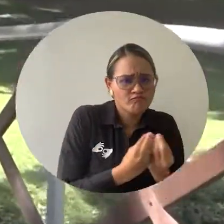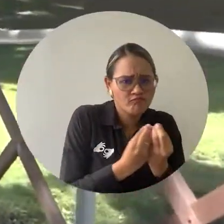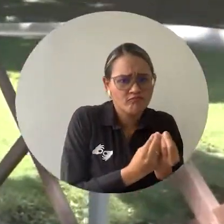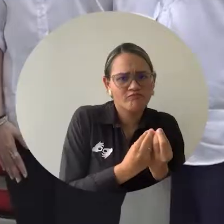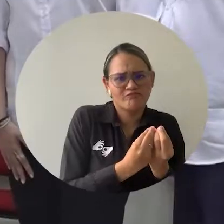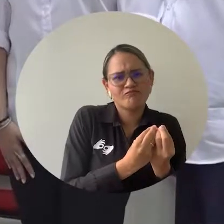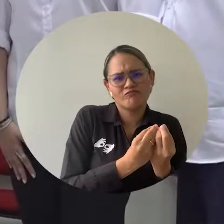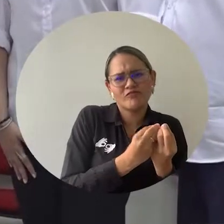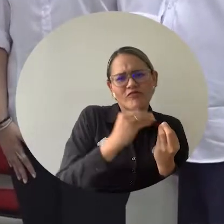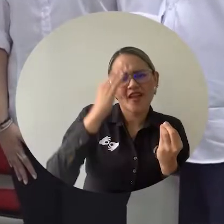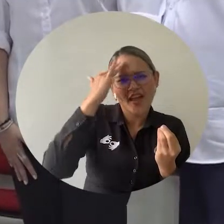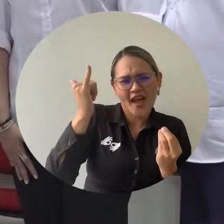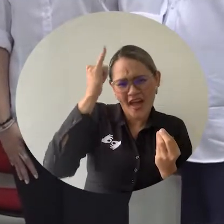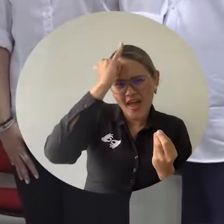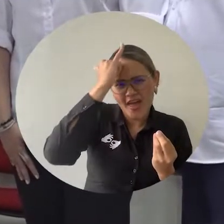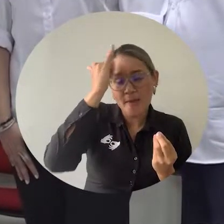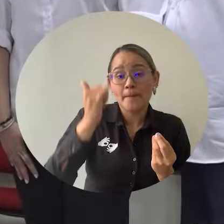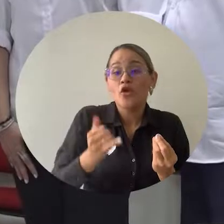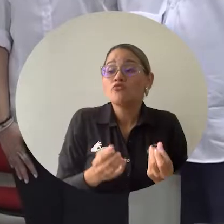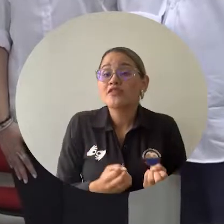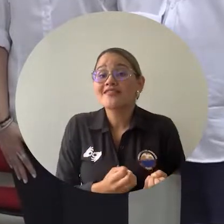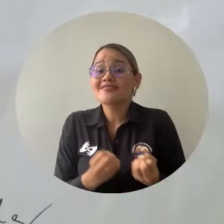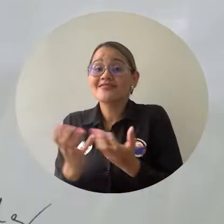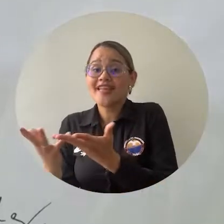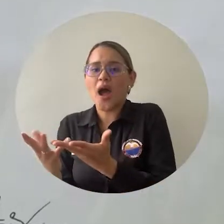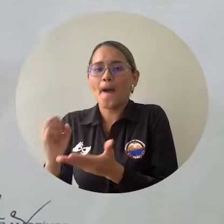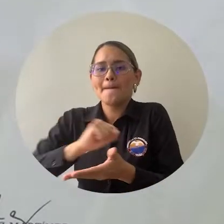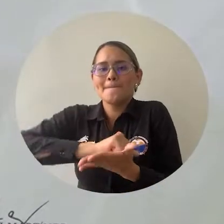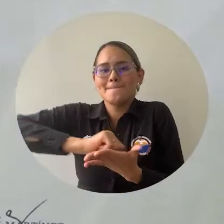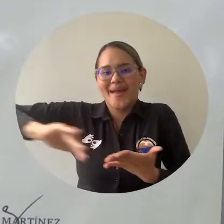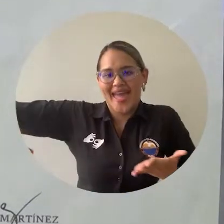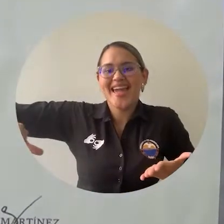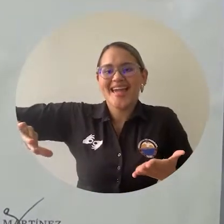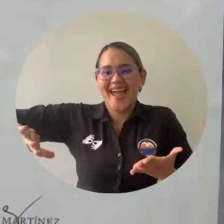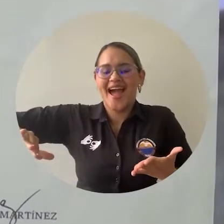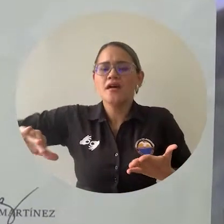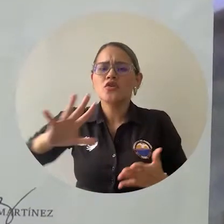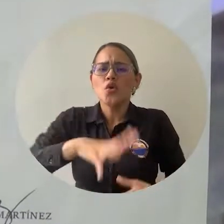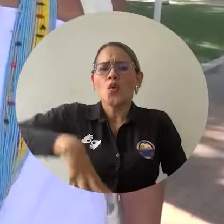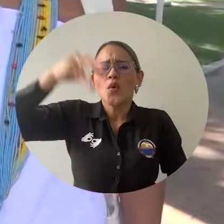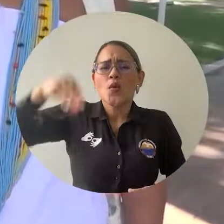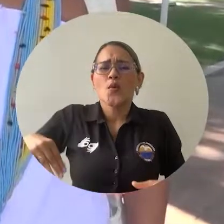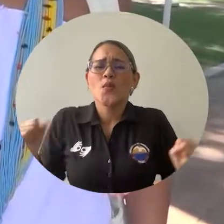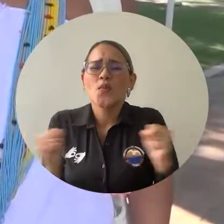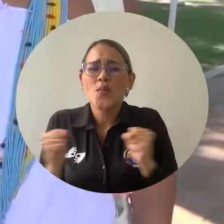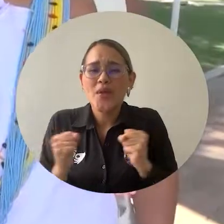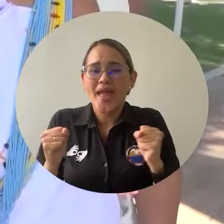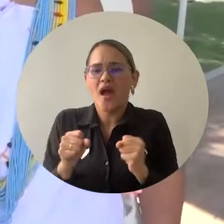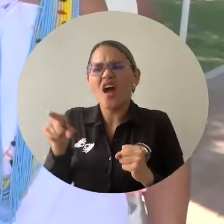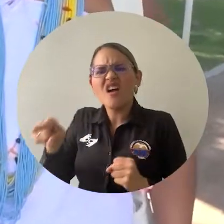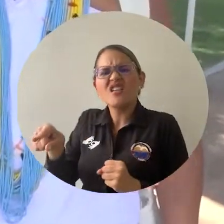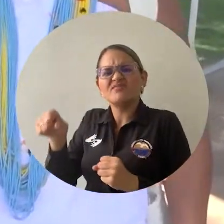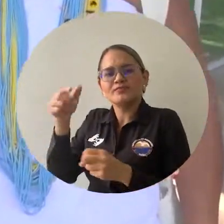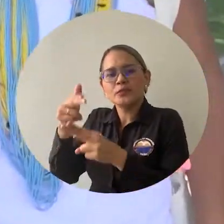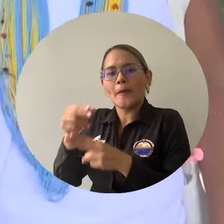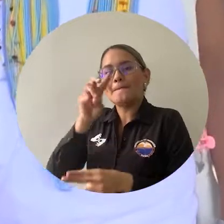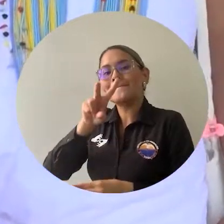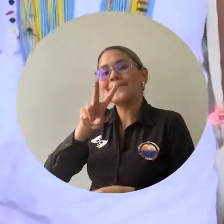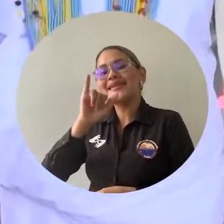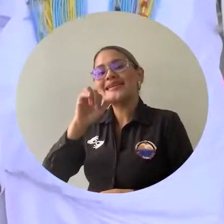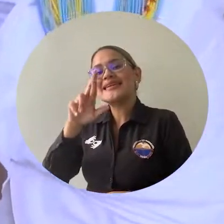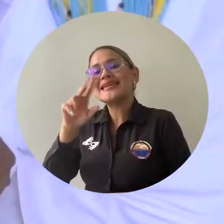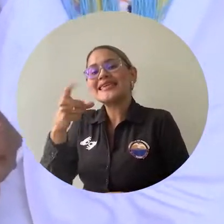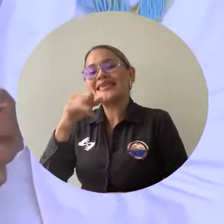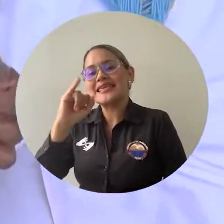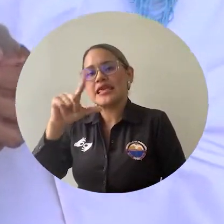representantes ante el Consejo Académico, entregó la beca Sierra Nevada al licenciado magíster Virgilio Gil Lozano,